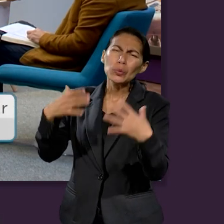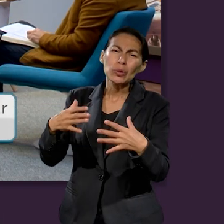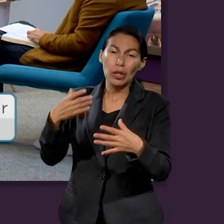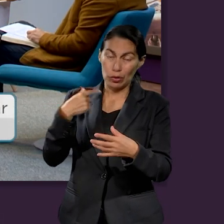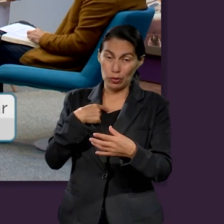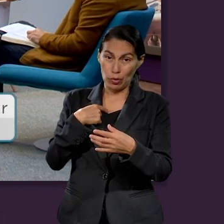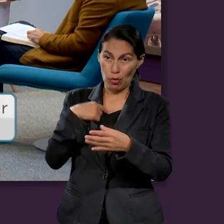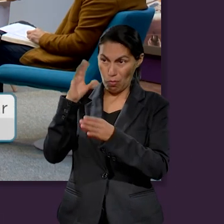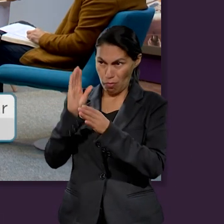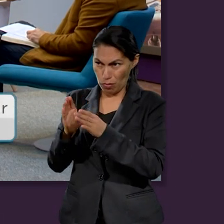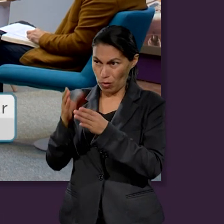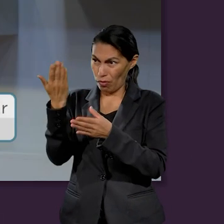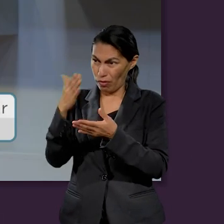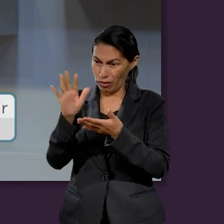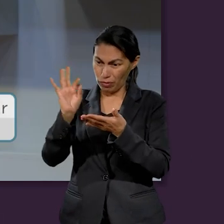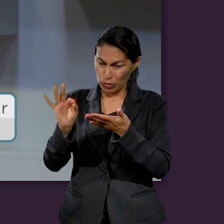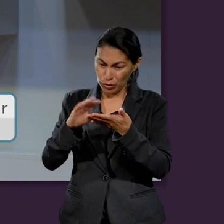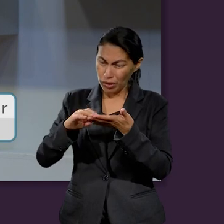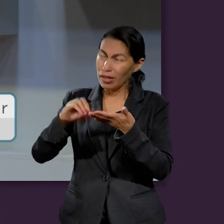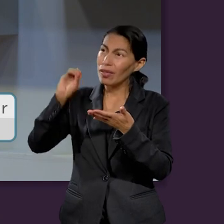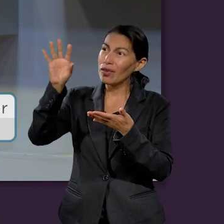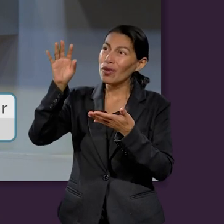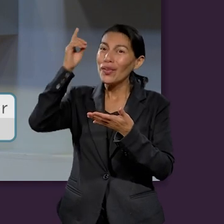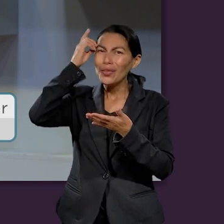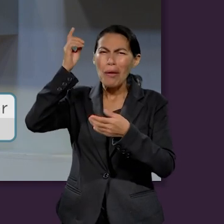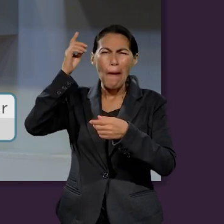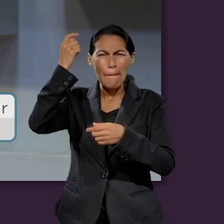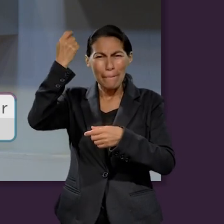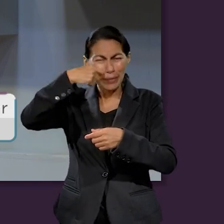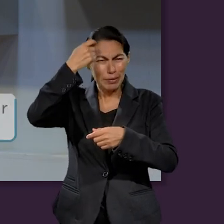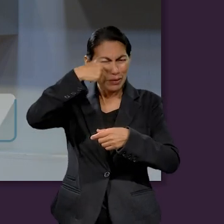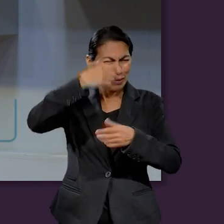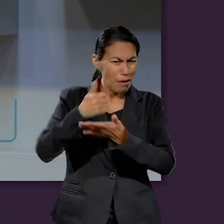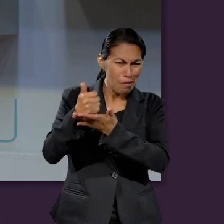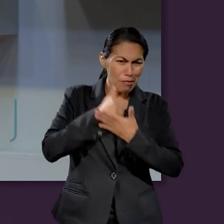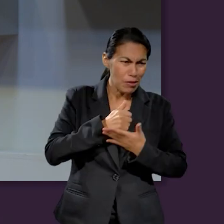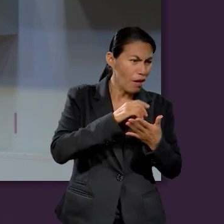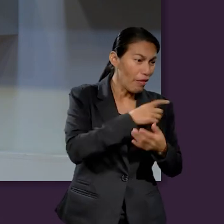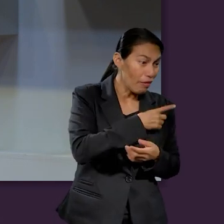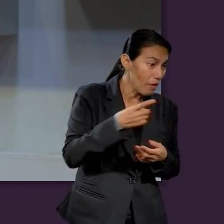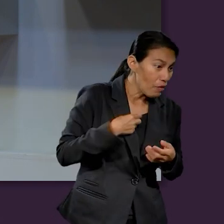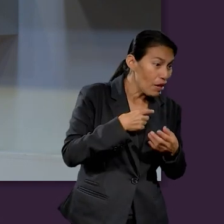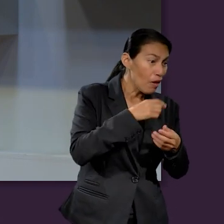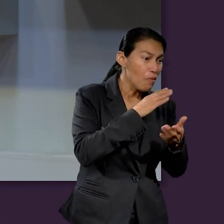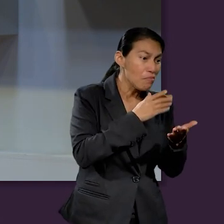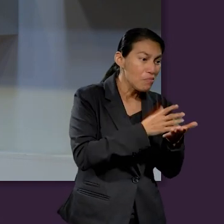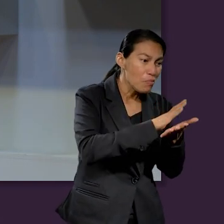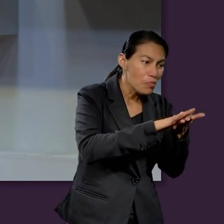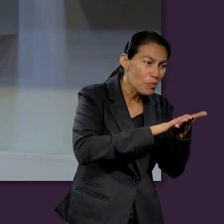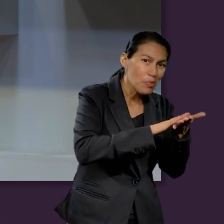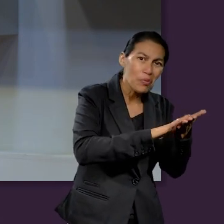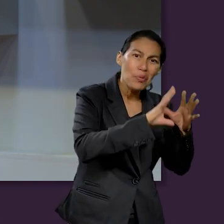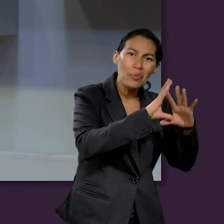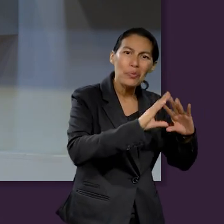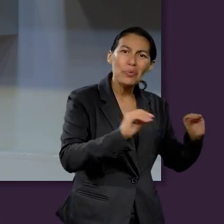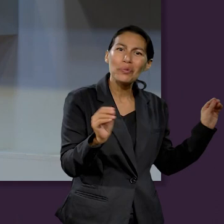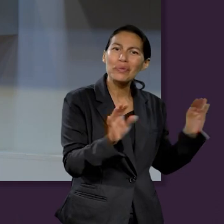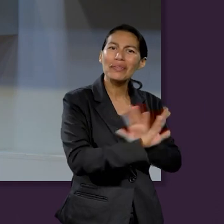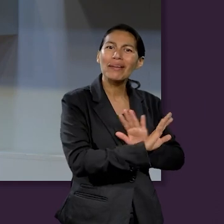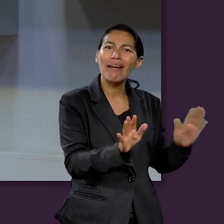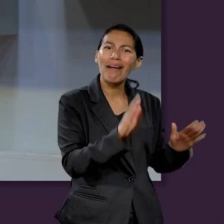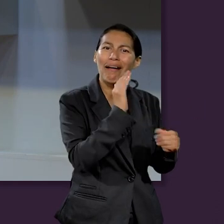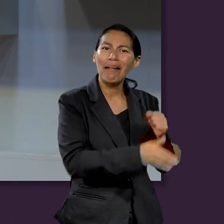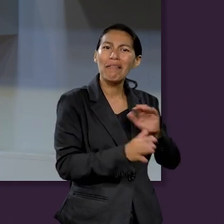Dios tiene caminos impresionantes, ¿no? Que nos pueden ayudar a resolver esas deudas y se me hace muy valioso lo que tú dices y quizás lo vuelvo a